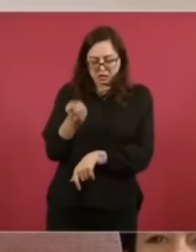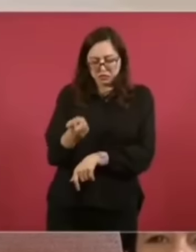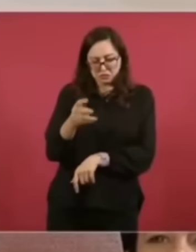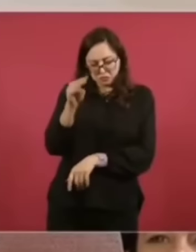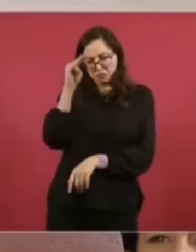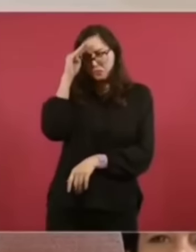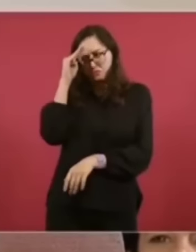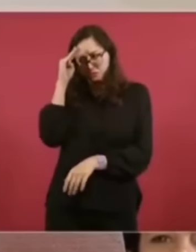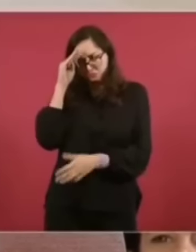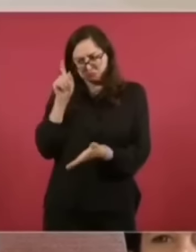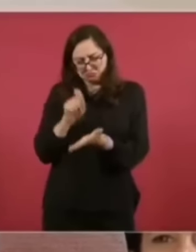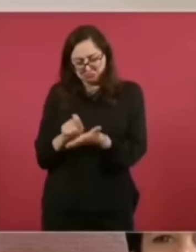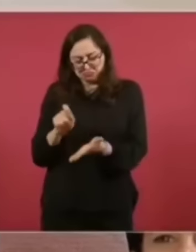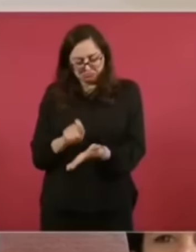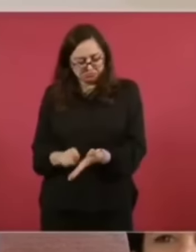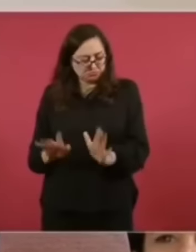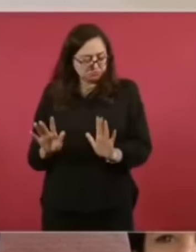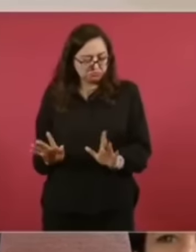Además, ya me voy,